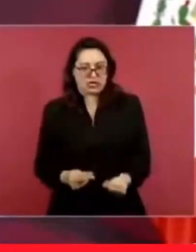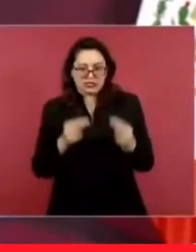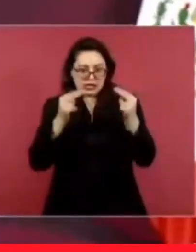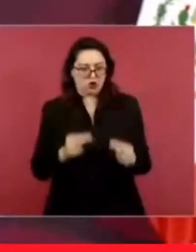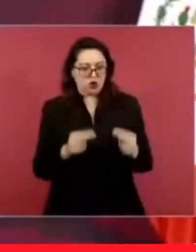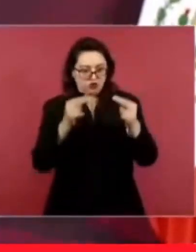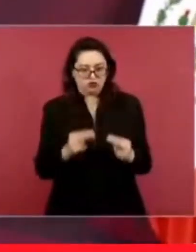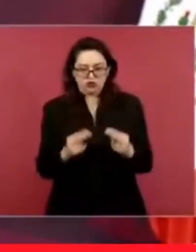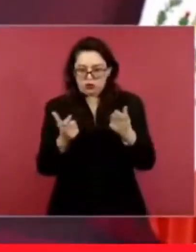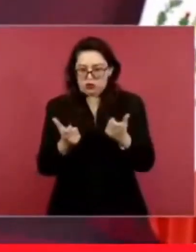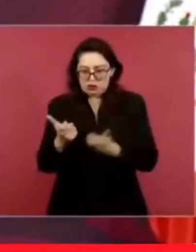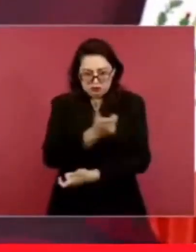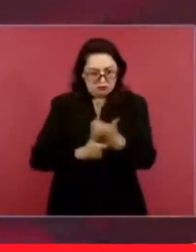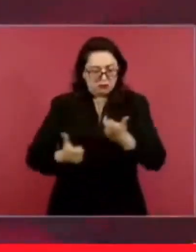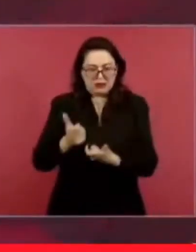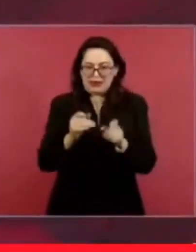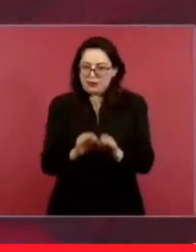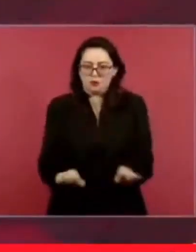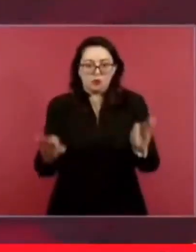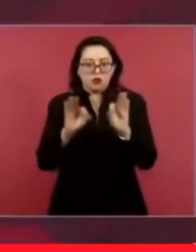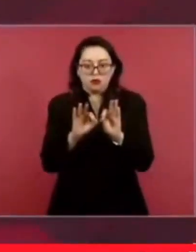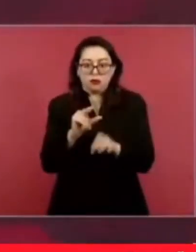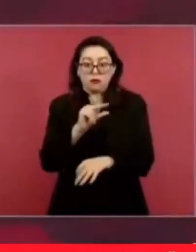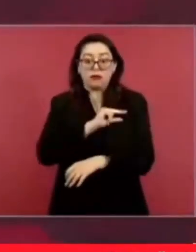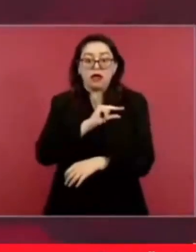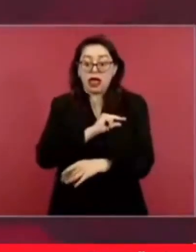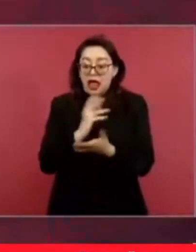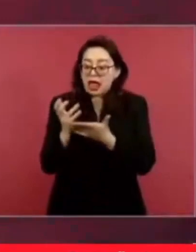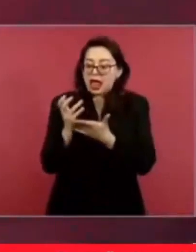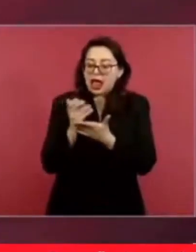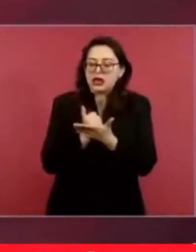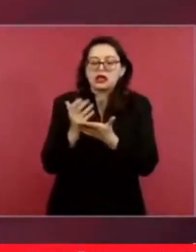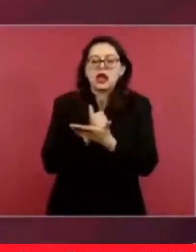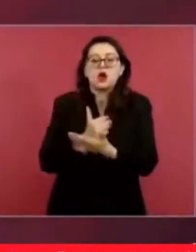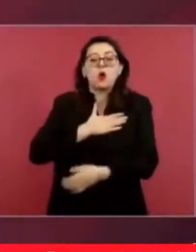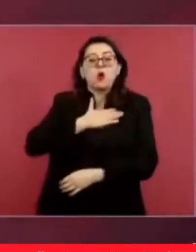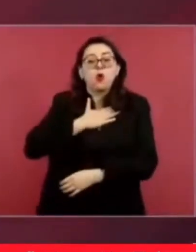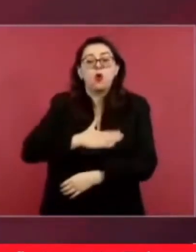privados, con ganancias razonables,